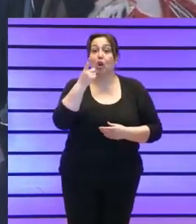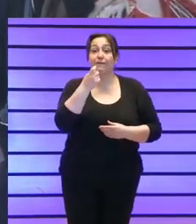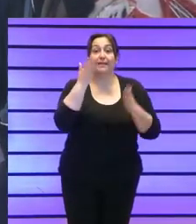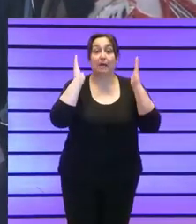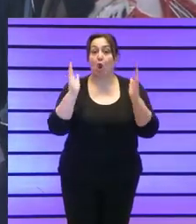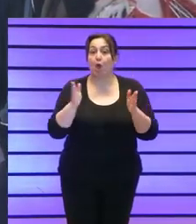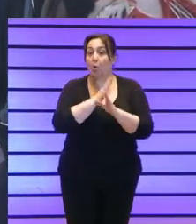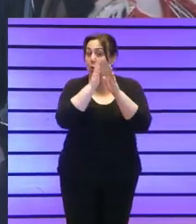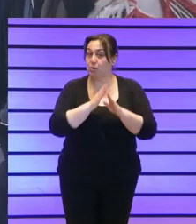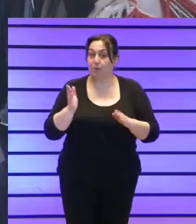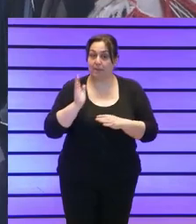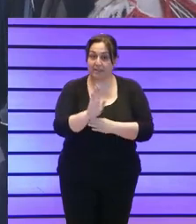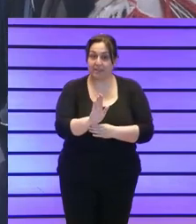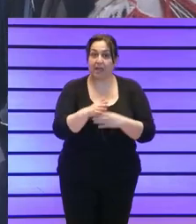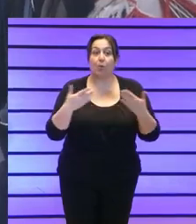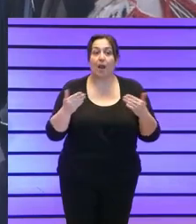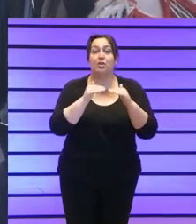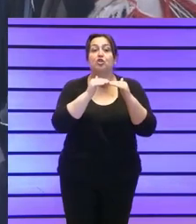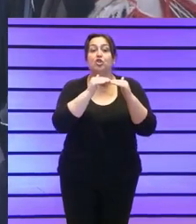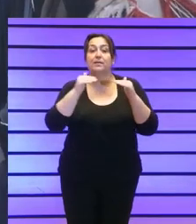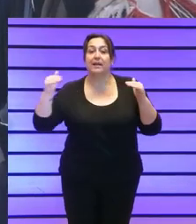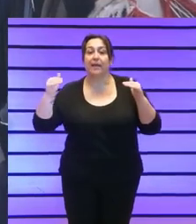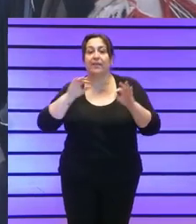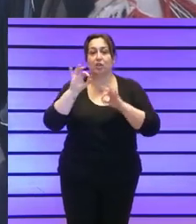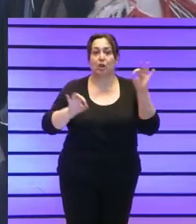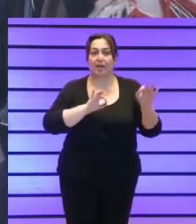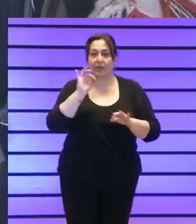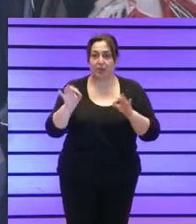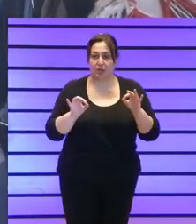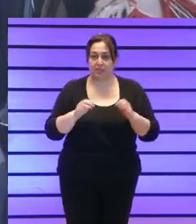que presentaros. Y es el de sostenibilidad de las organizaciones.